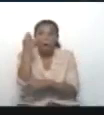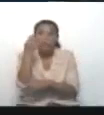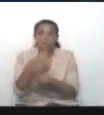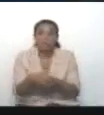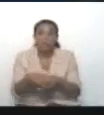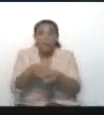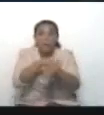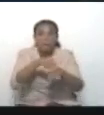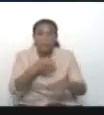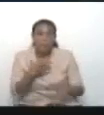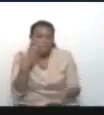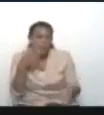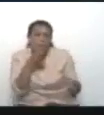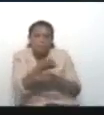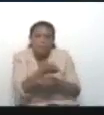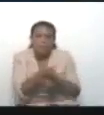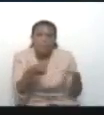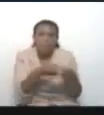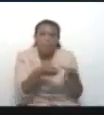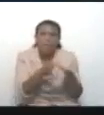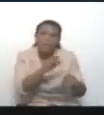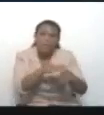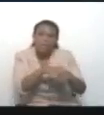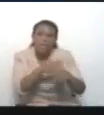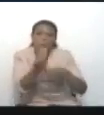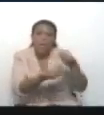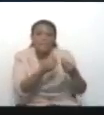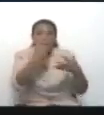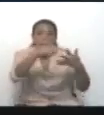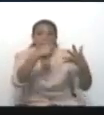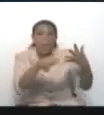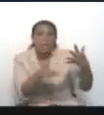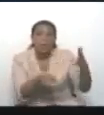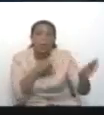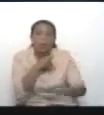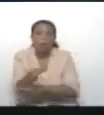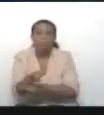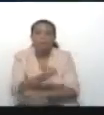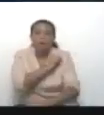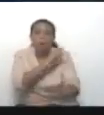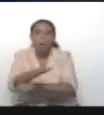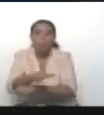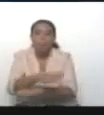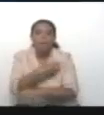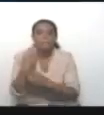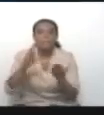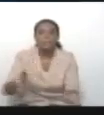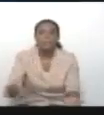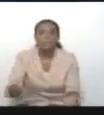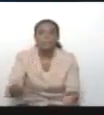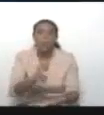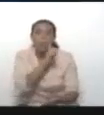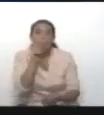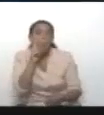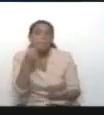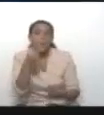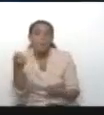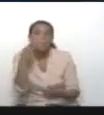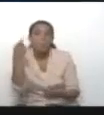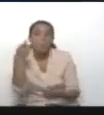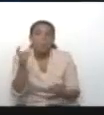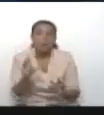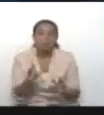la misión y se le aparecieron. Y le dijeron, tienes que hacer esto, esto y esto y esto. Busca a no sé quién, le dieron un nombre, y él lo buscó.